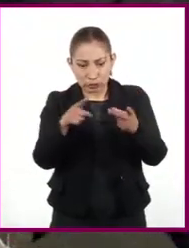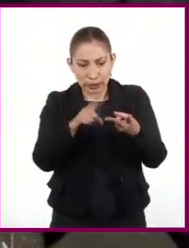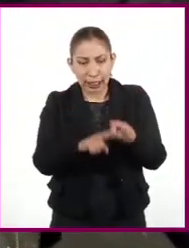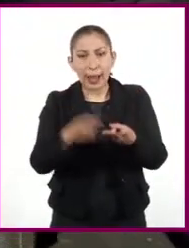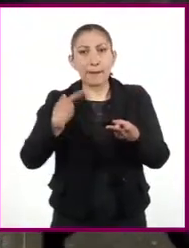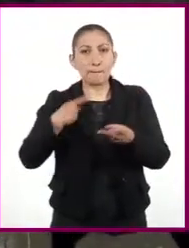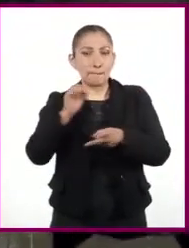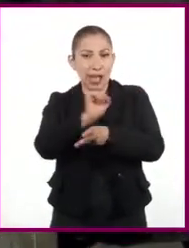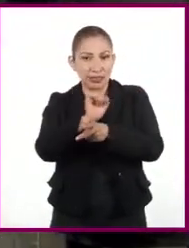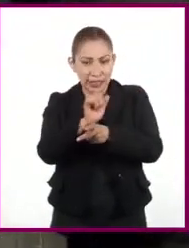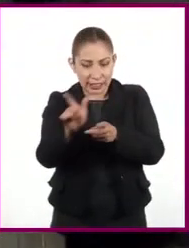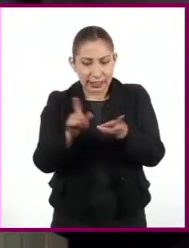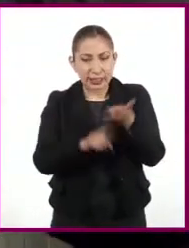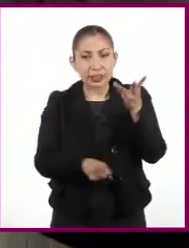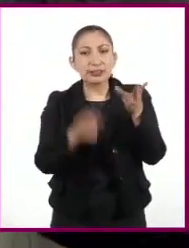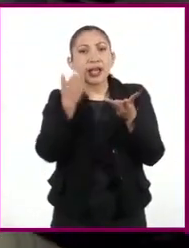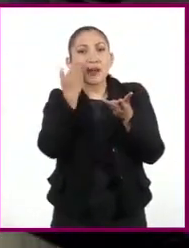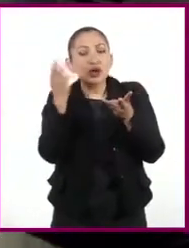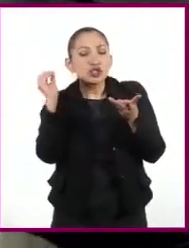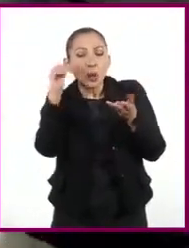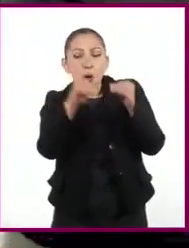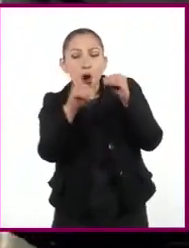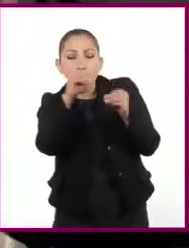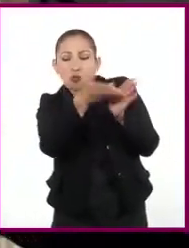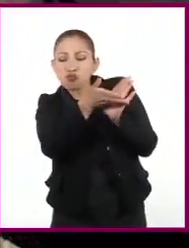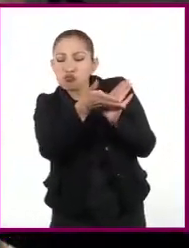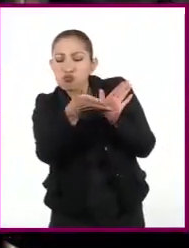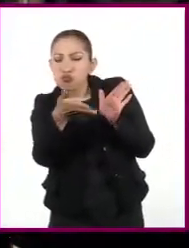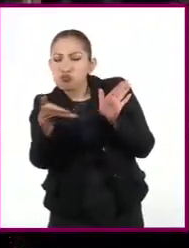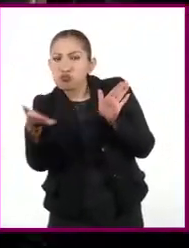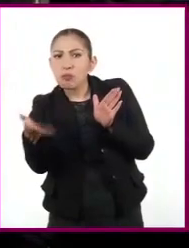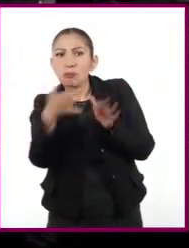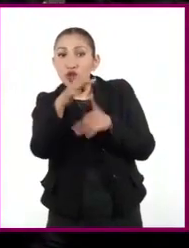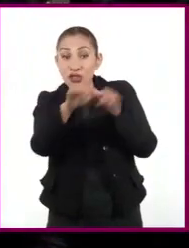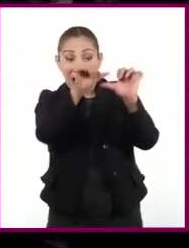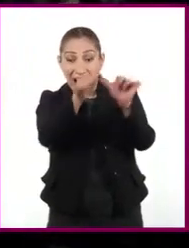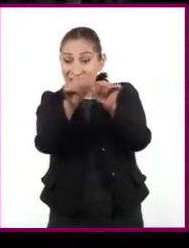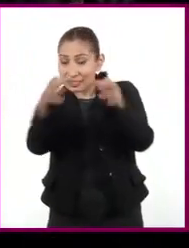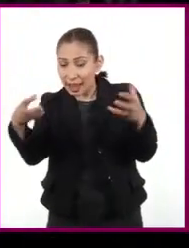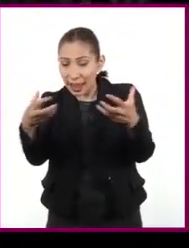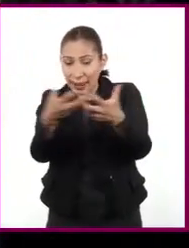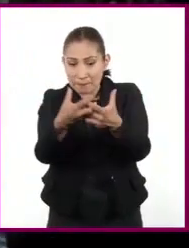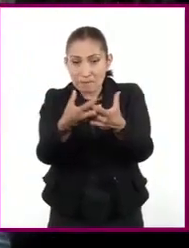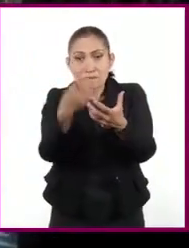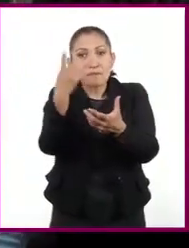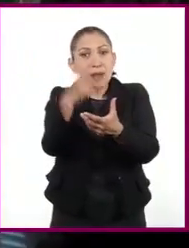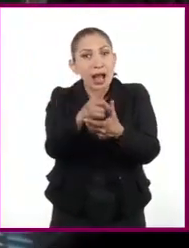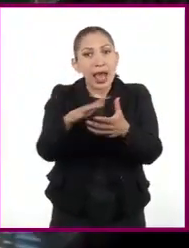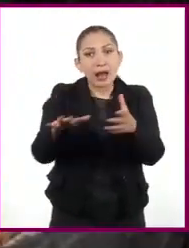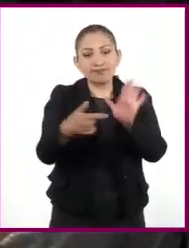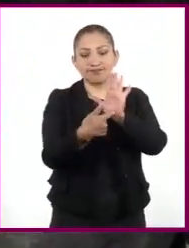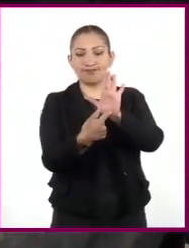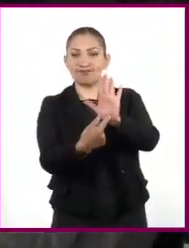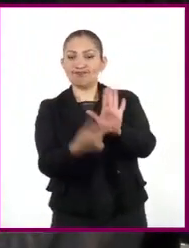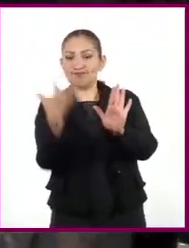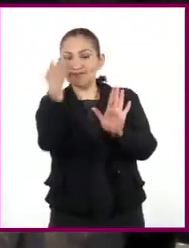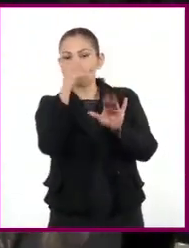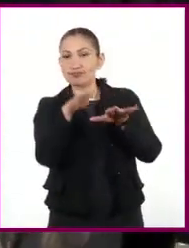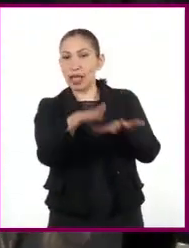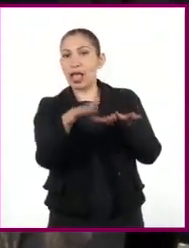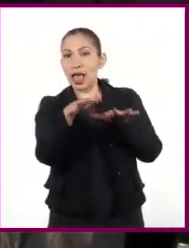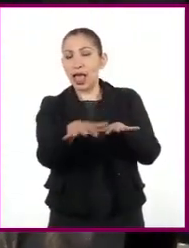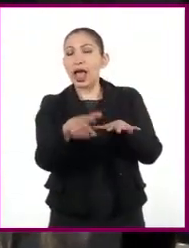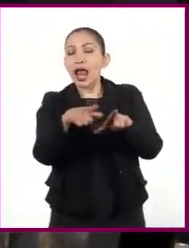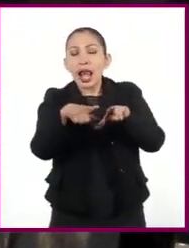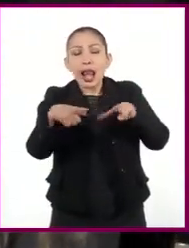con actrices. Y lo que tratábamos es unificar todas estas artes para crear un espectáculo donde el